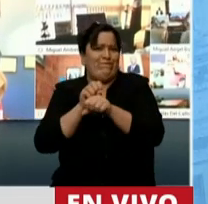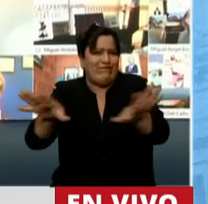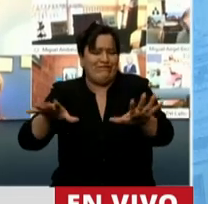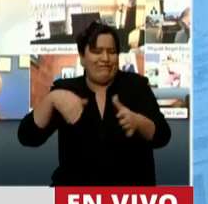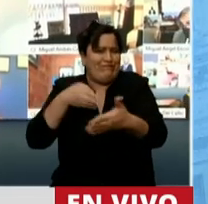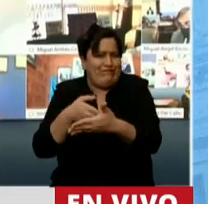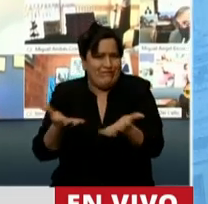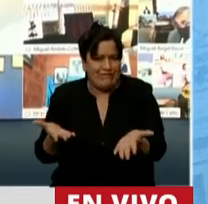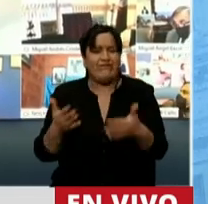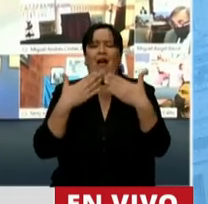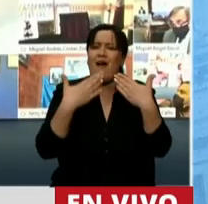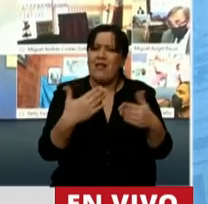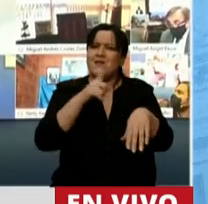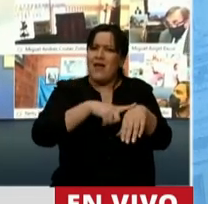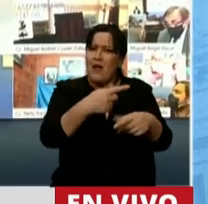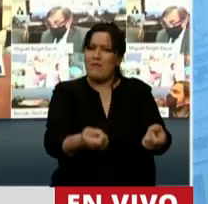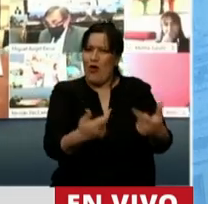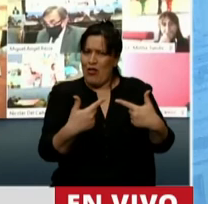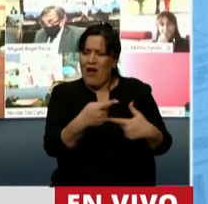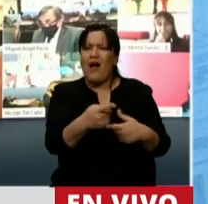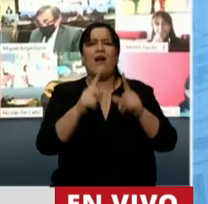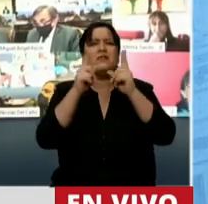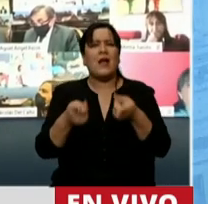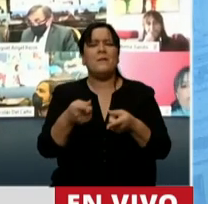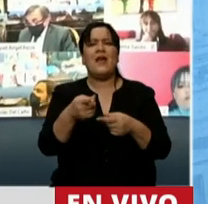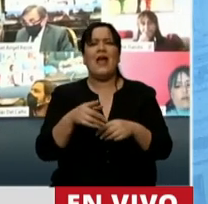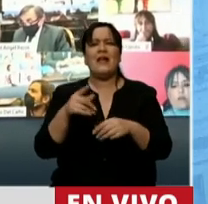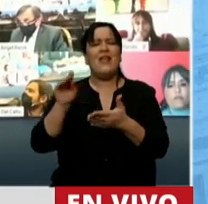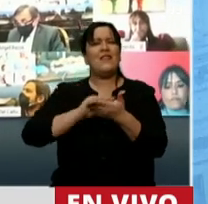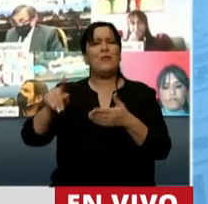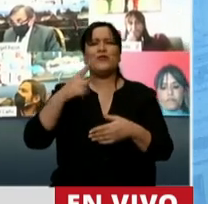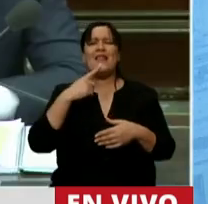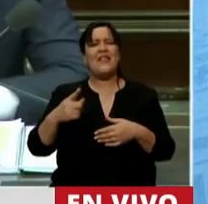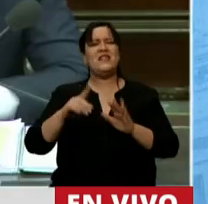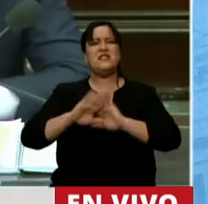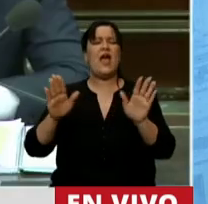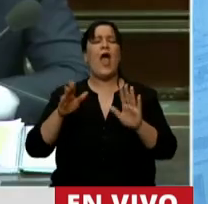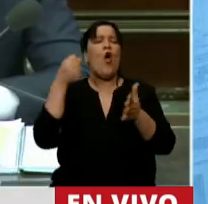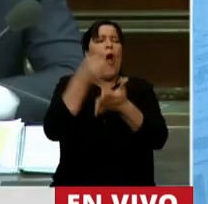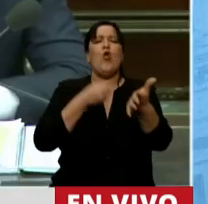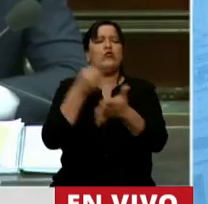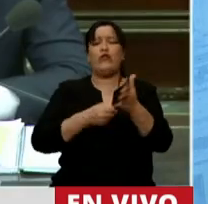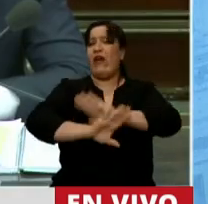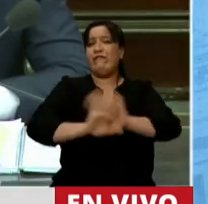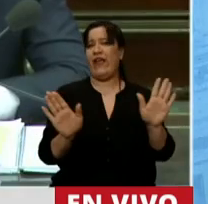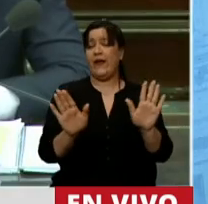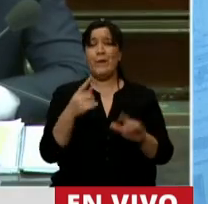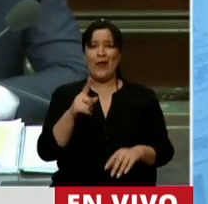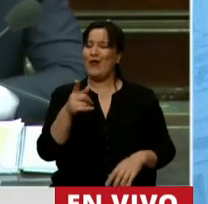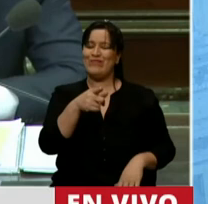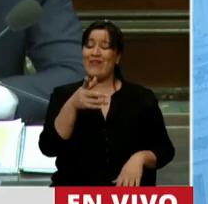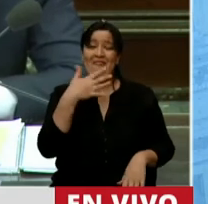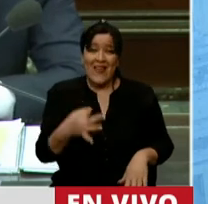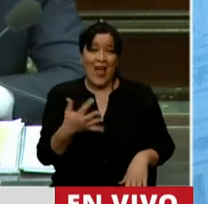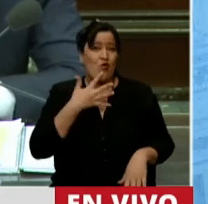tiempo al Jefe de Gabinete y una buena diputada que le dijo que se saque el saco de militante. Bueno, lamentablemente no nos van a entender.